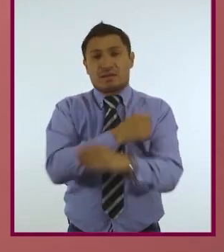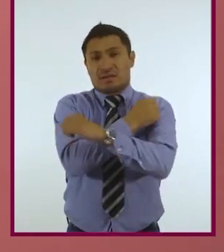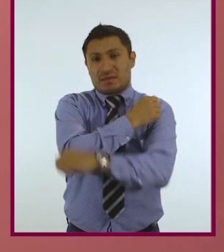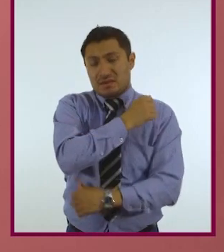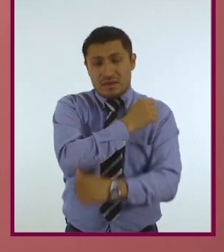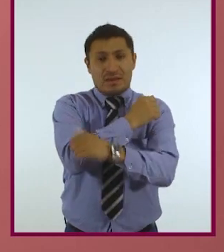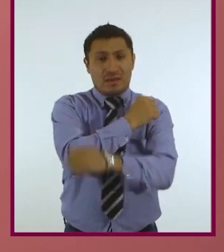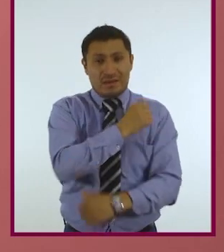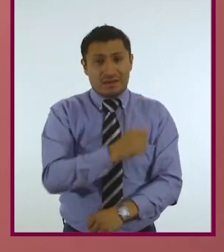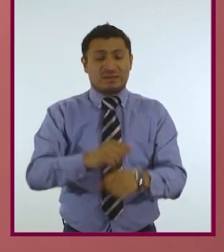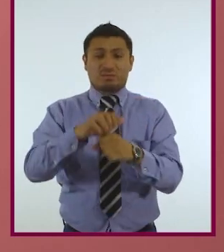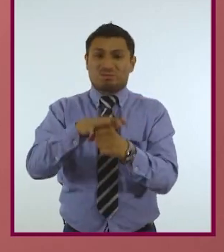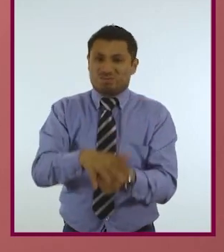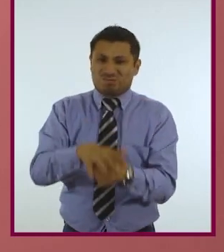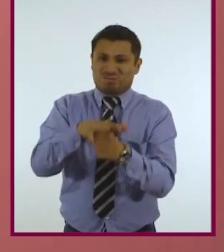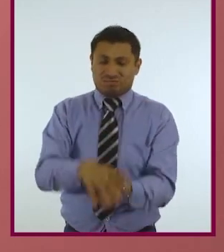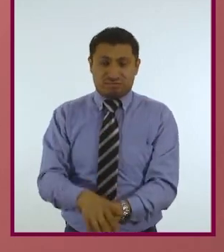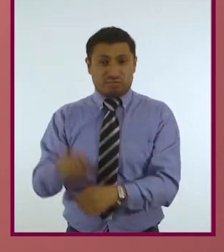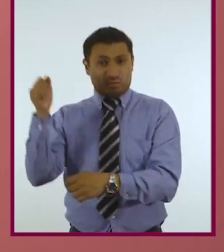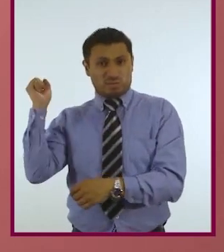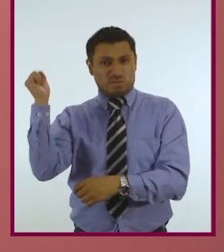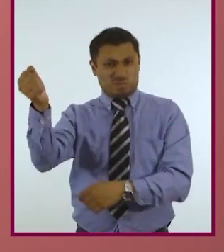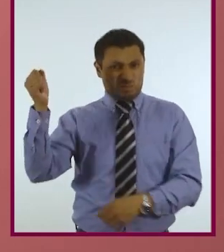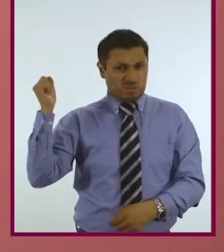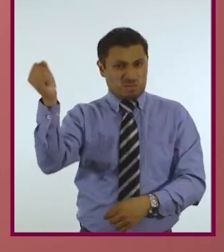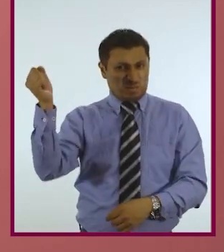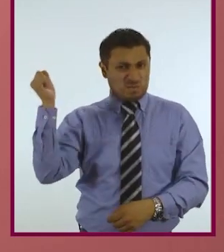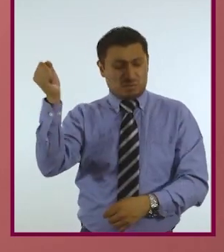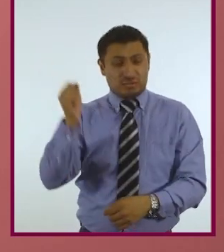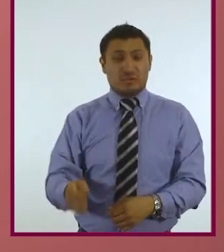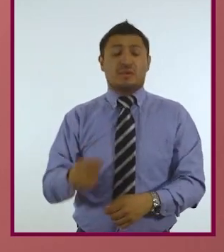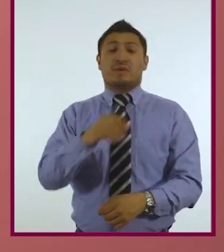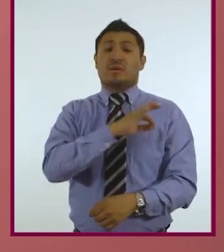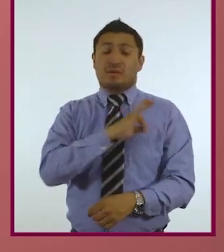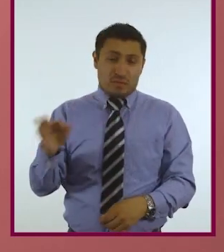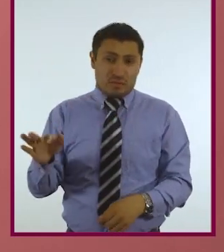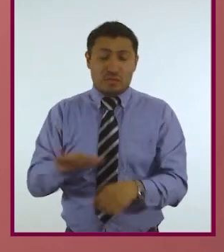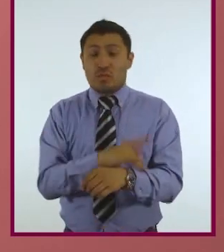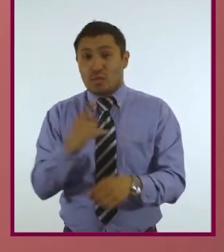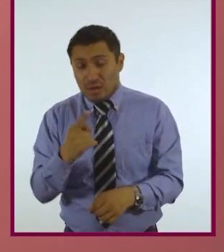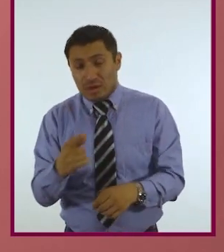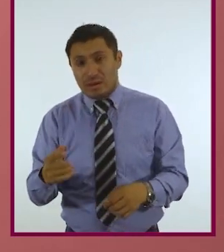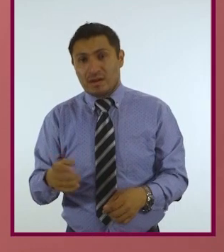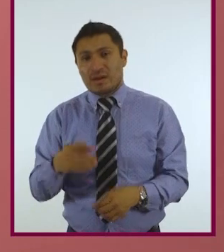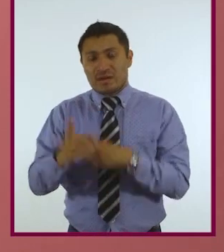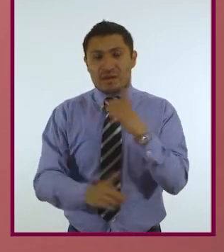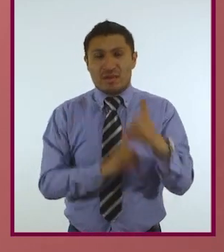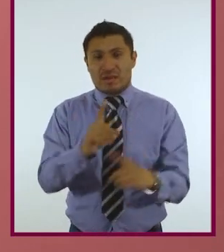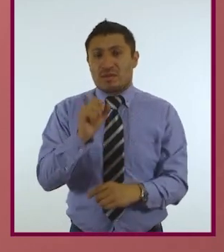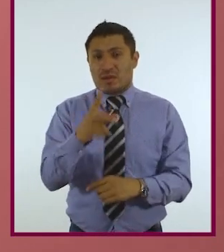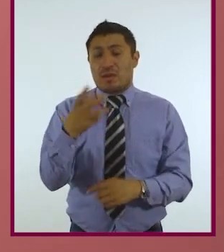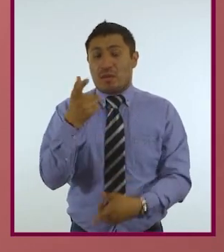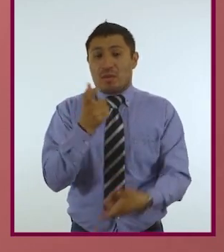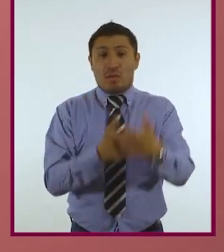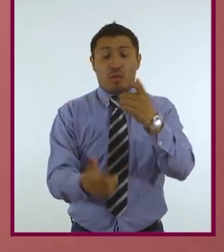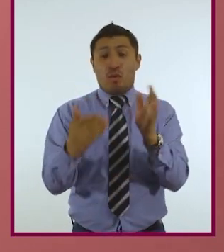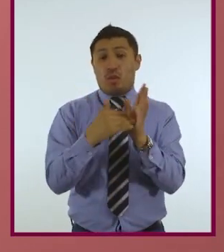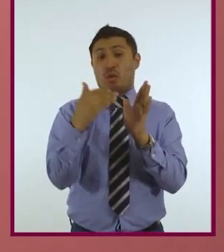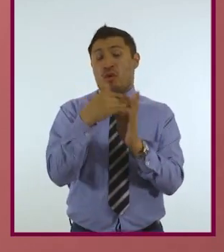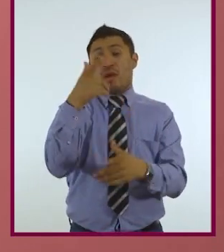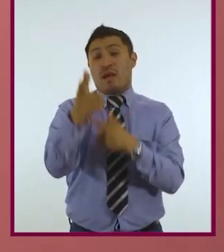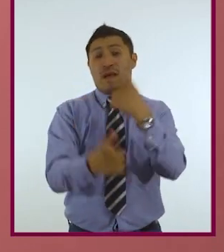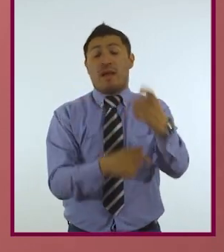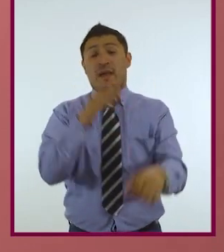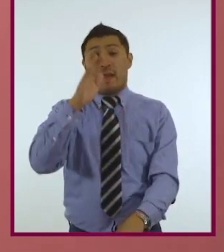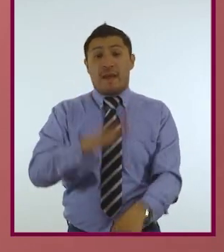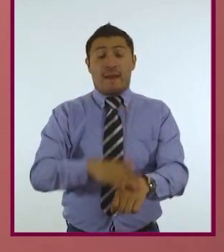su brazo a una fuerte presión, pues lo hacen por mantenerse en un deporte que es, al mismo tiempo, un millonario negocio que les